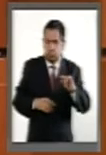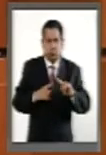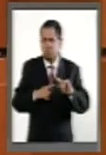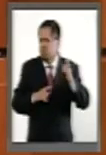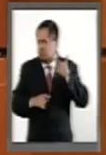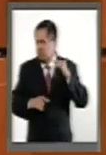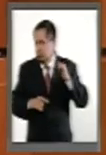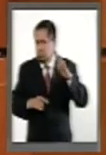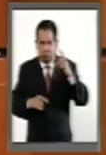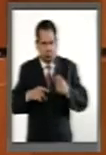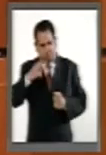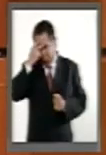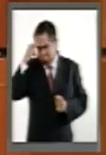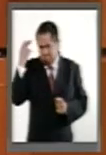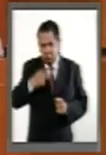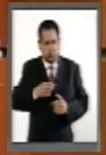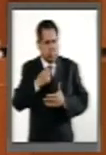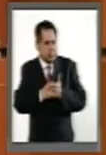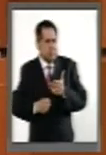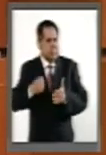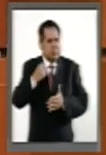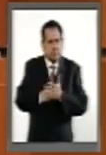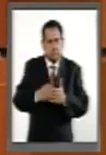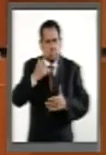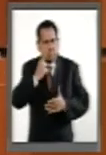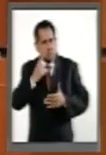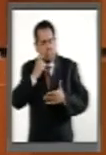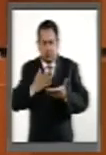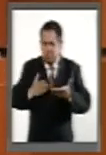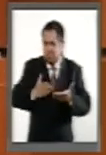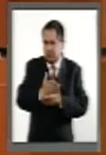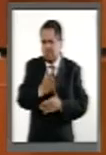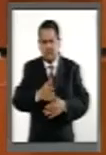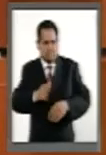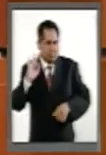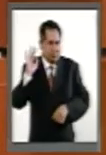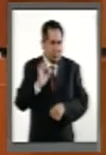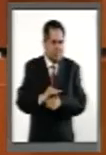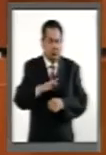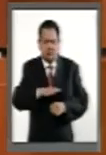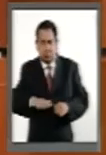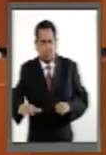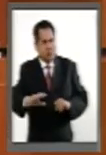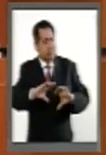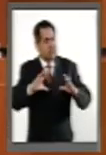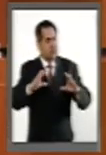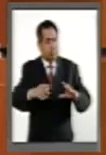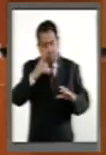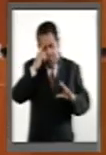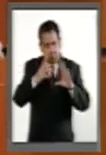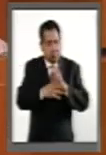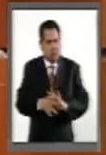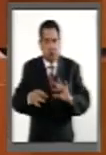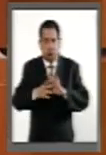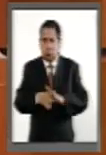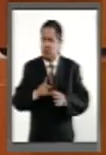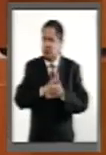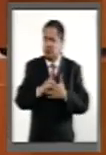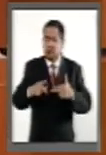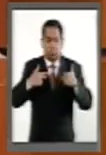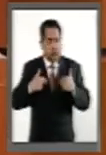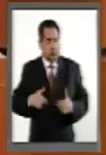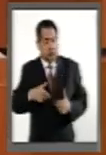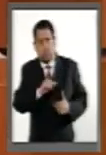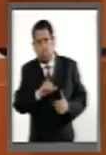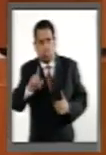excepcional que luchó incansablemente por la defensa, la protección, el ejercicio e investigación de los derechos humanos de